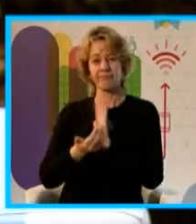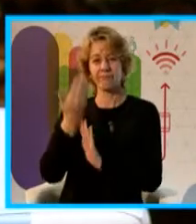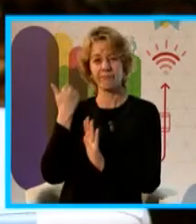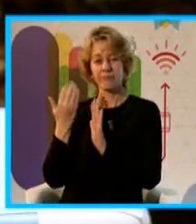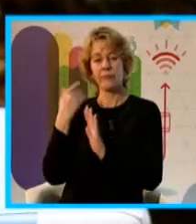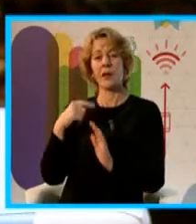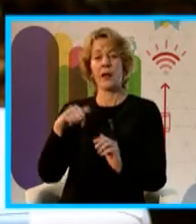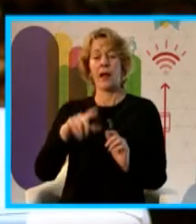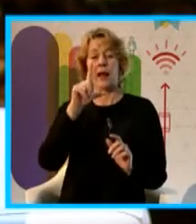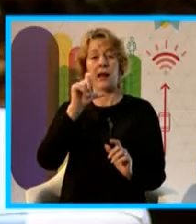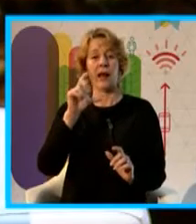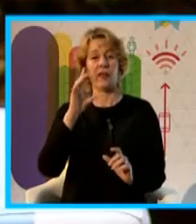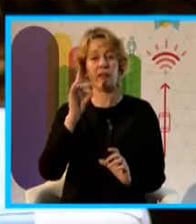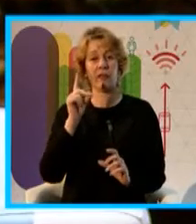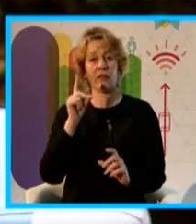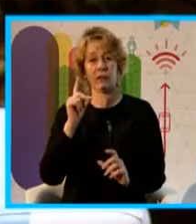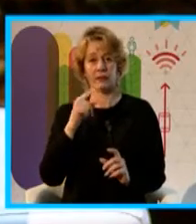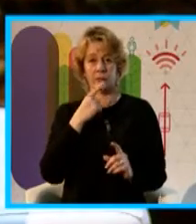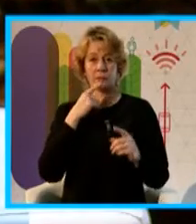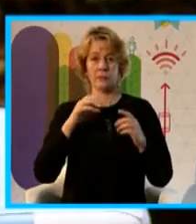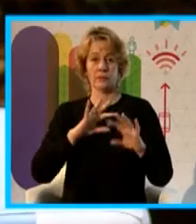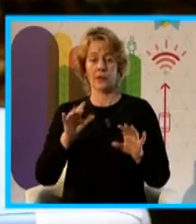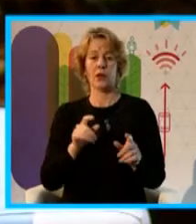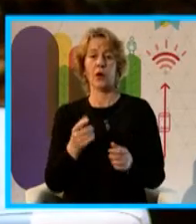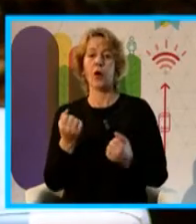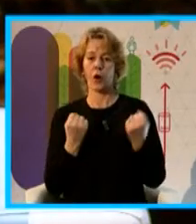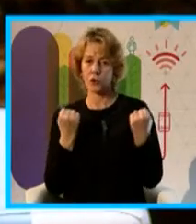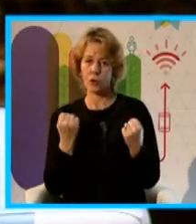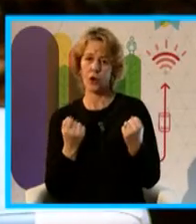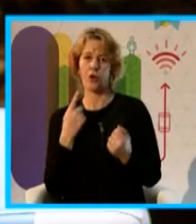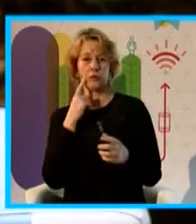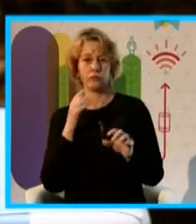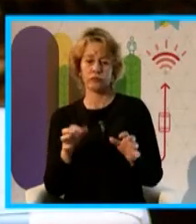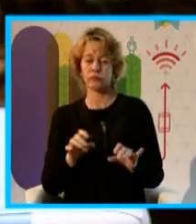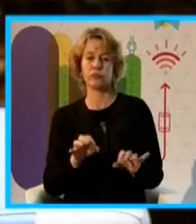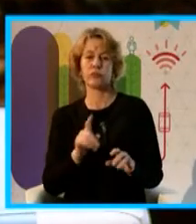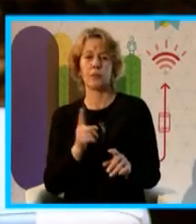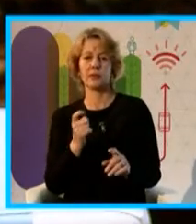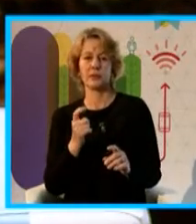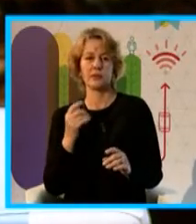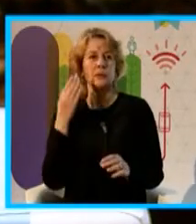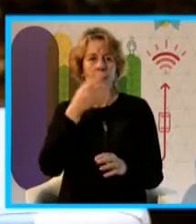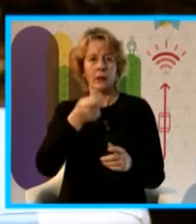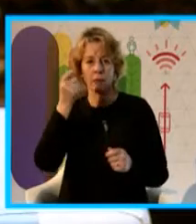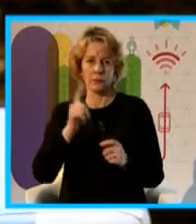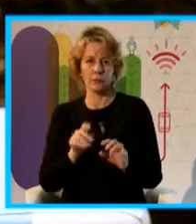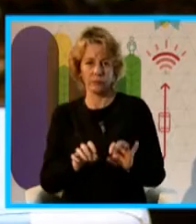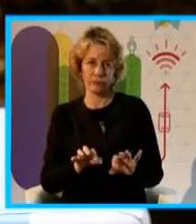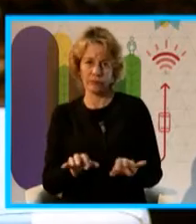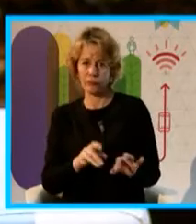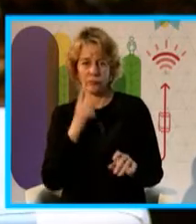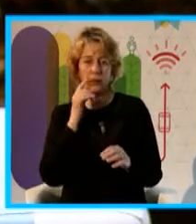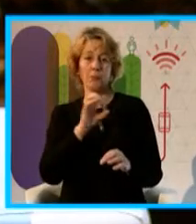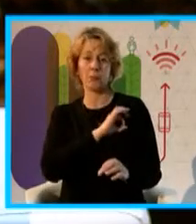tecnología LED, que están controlados, monitoreados y monitoreados a distancia, donde se hicieron varias